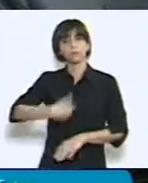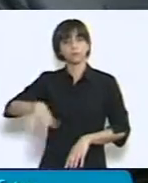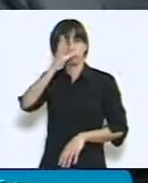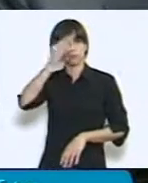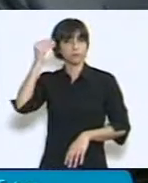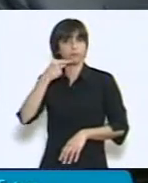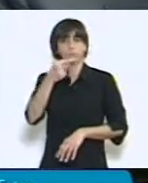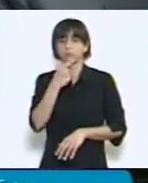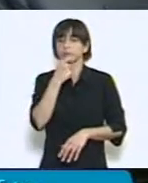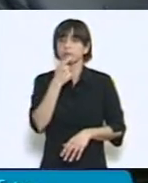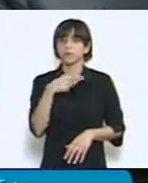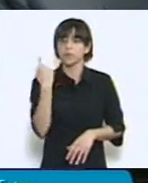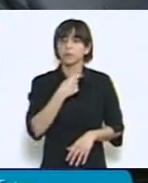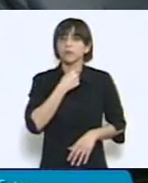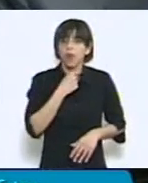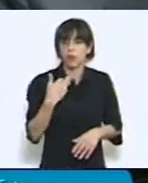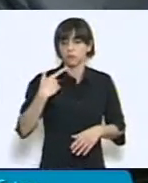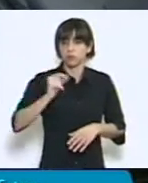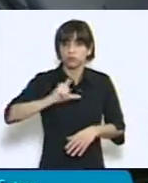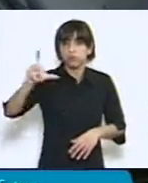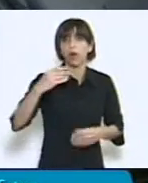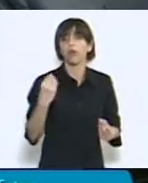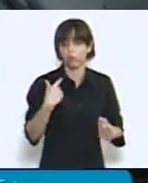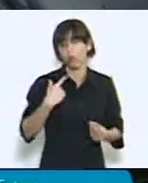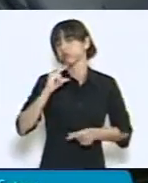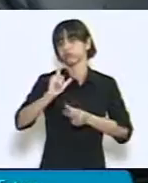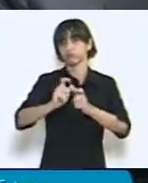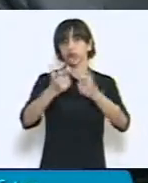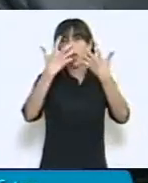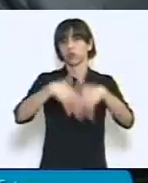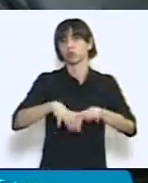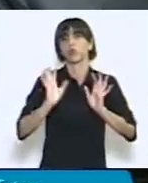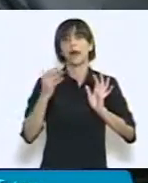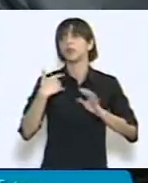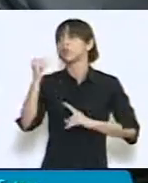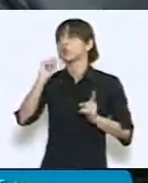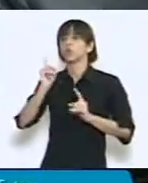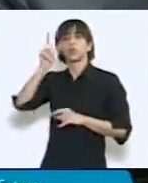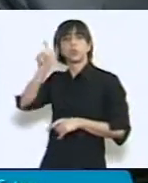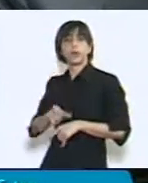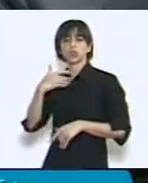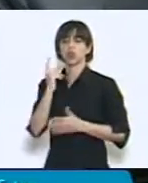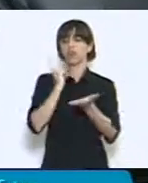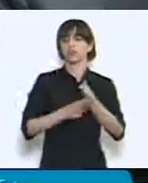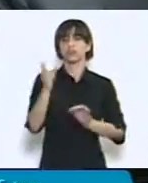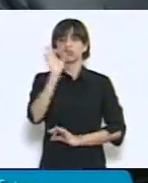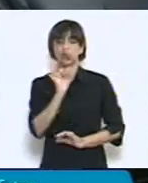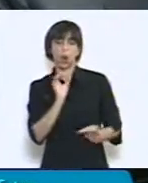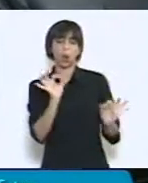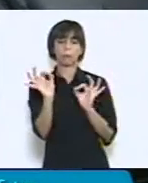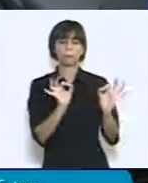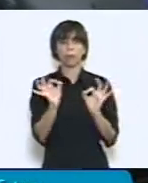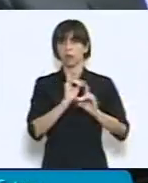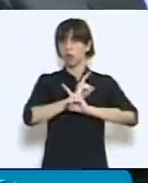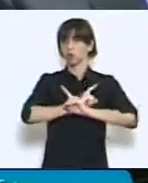para que el aumento se produzca en forma automática y no esté sujeto a alguien que quiera licuar este beneficio mediante